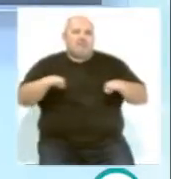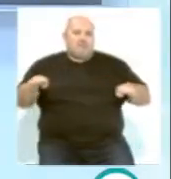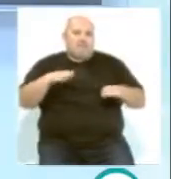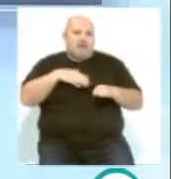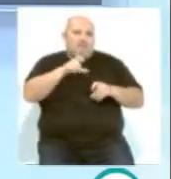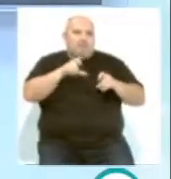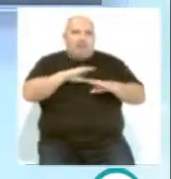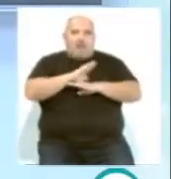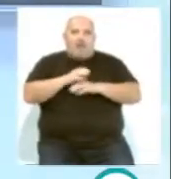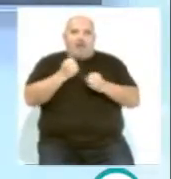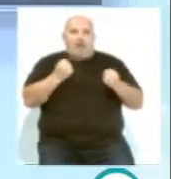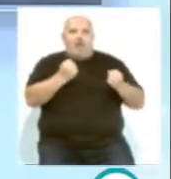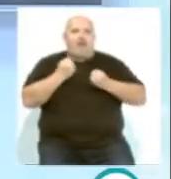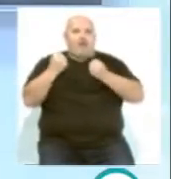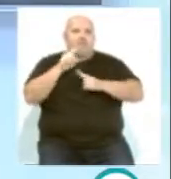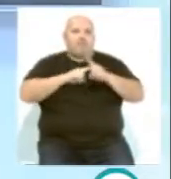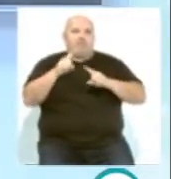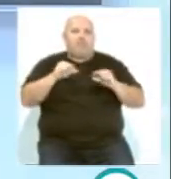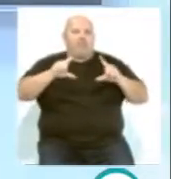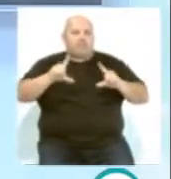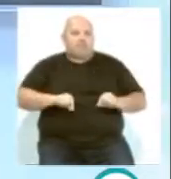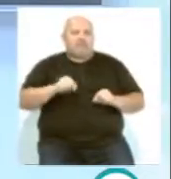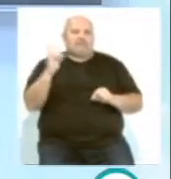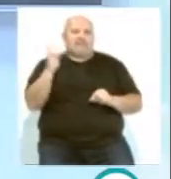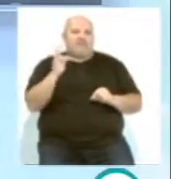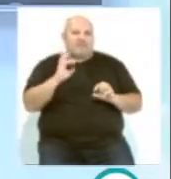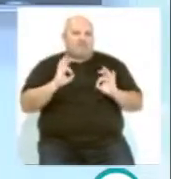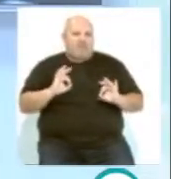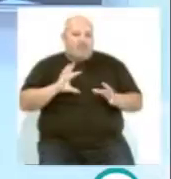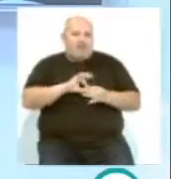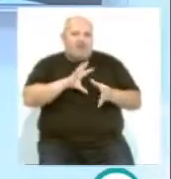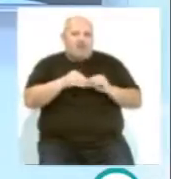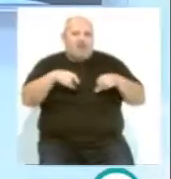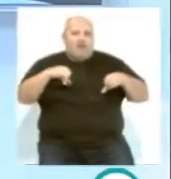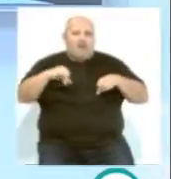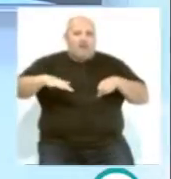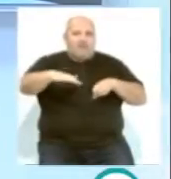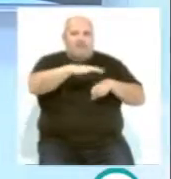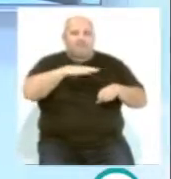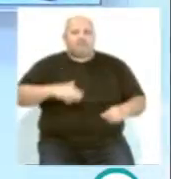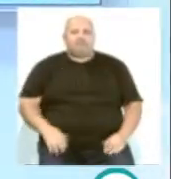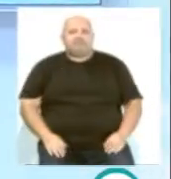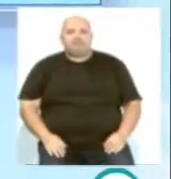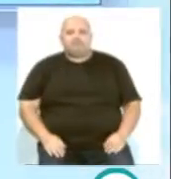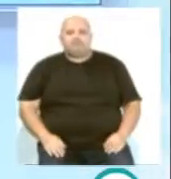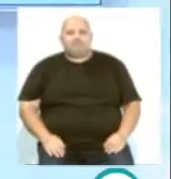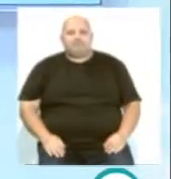disasorio junto al abaratamiento de tarifas en los parquings subterráneos de Carranza, Glorieta y Loreto.